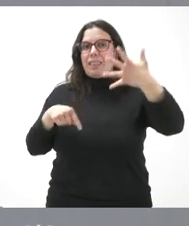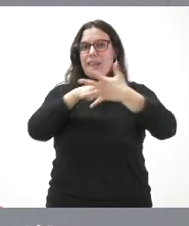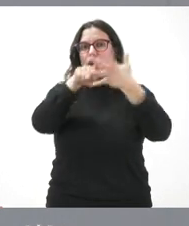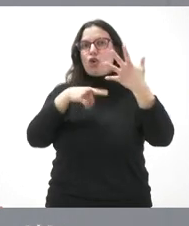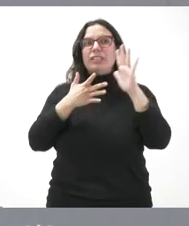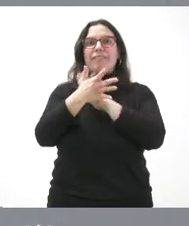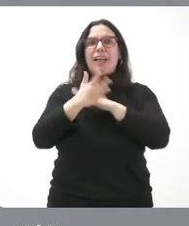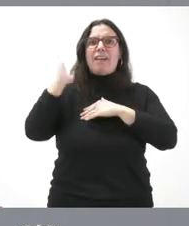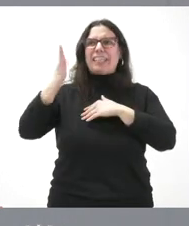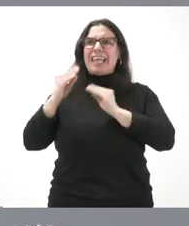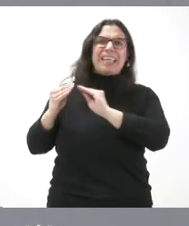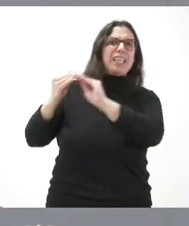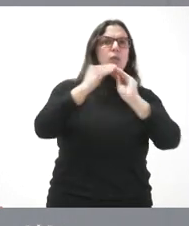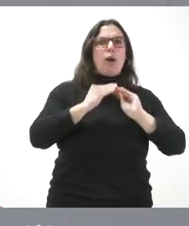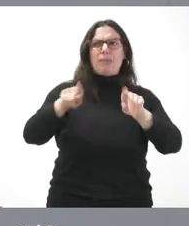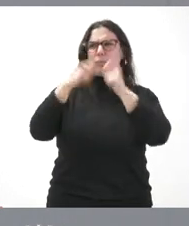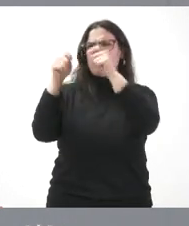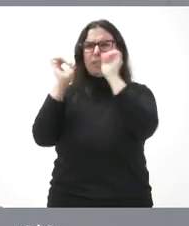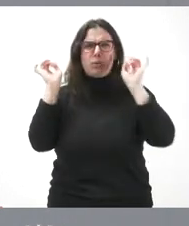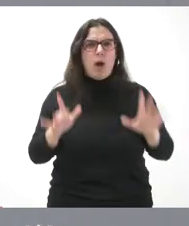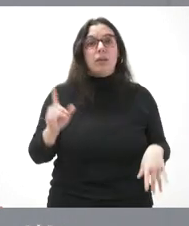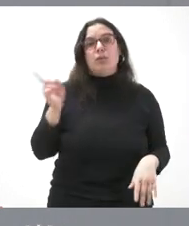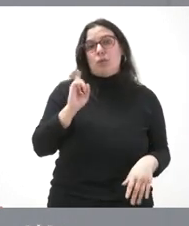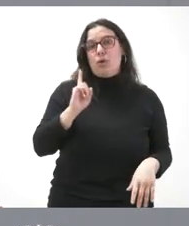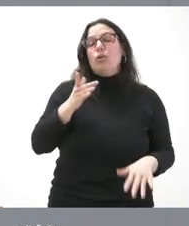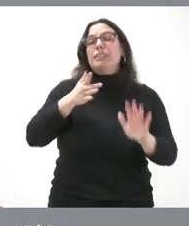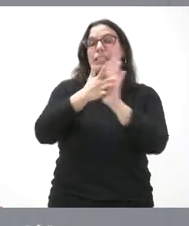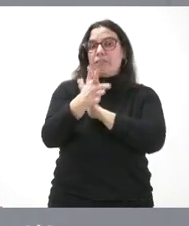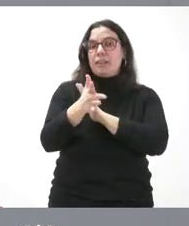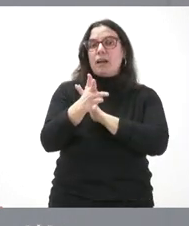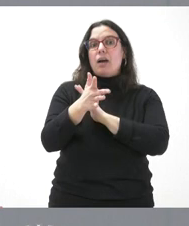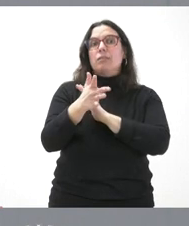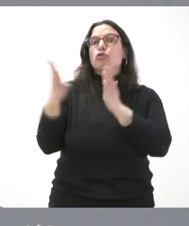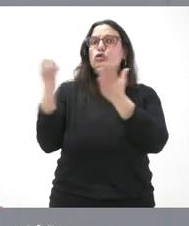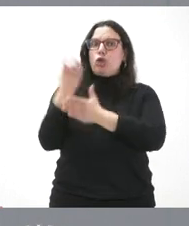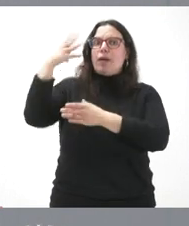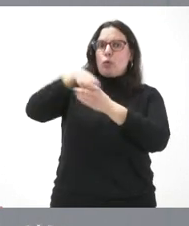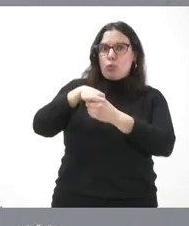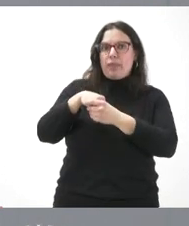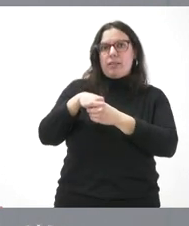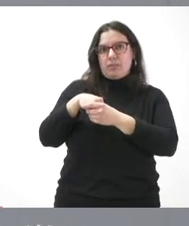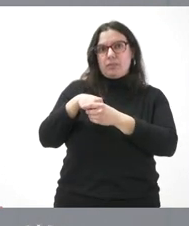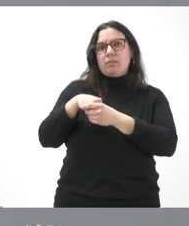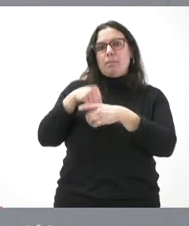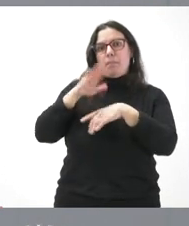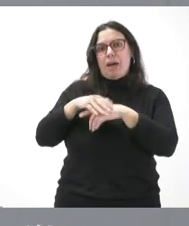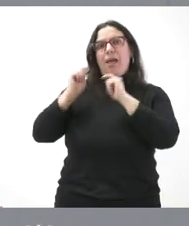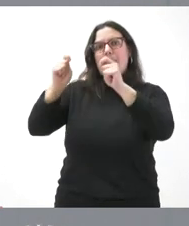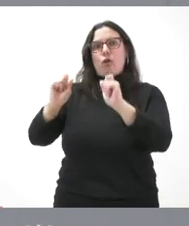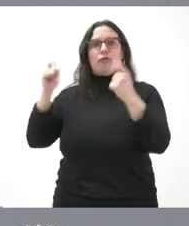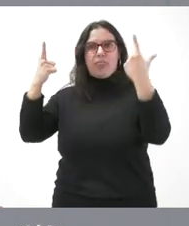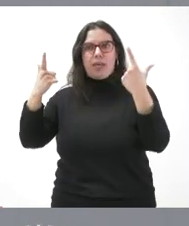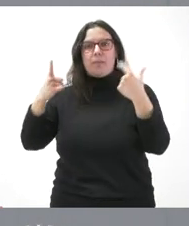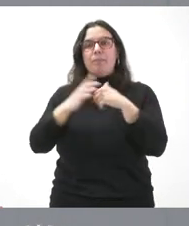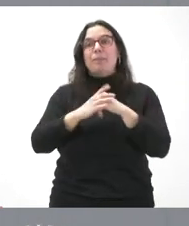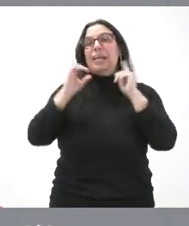significa que las cinco tengan el mismo daño, lo que sí que significa es que no hemos excluido a ninguna de las que han tenido un daño. Evidentemente, en el